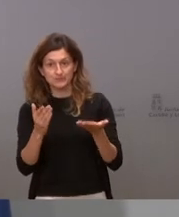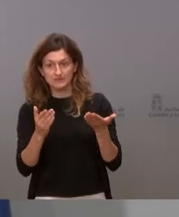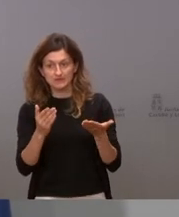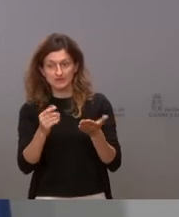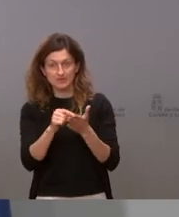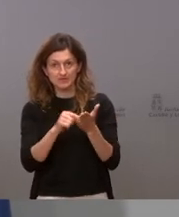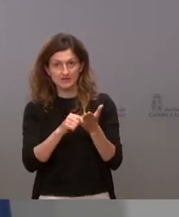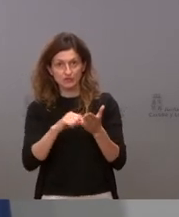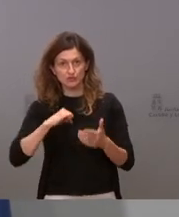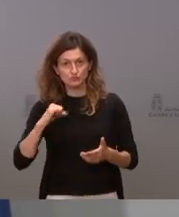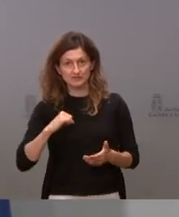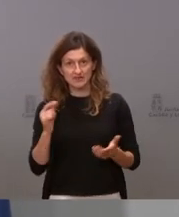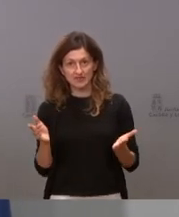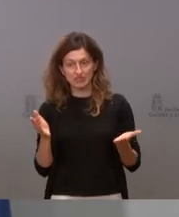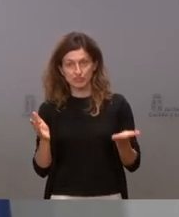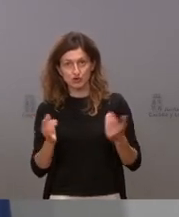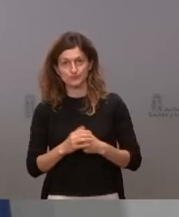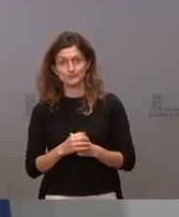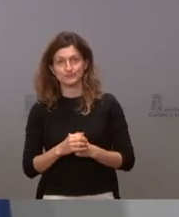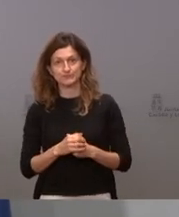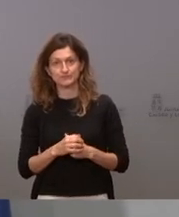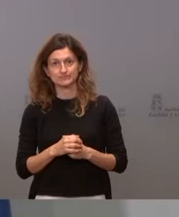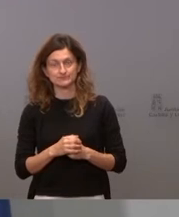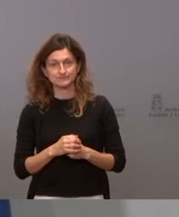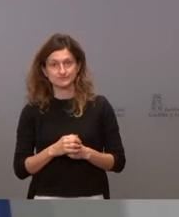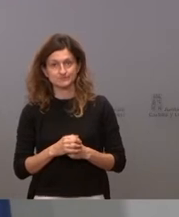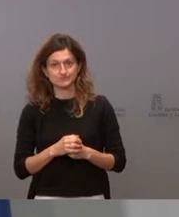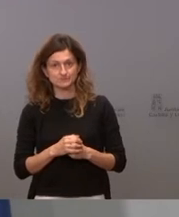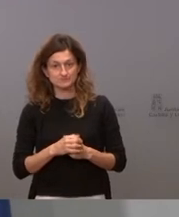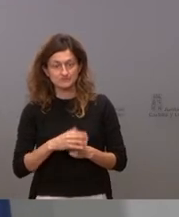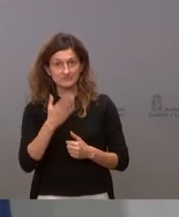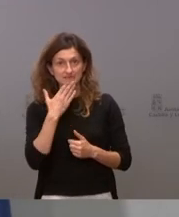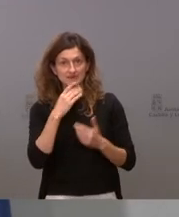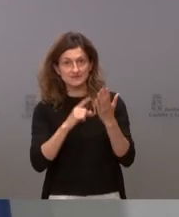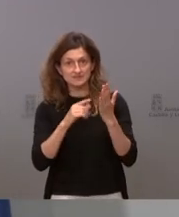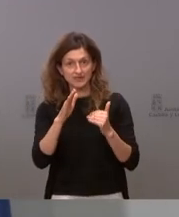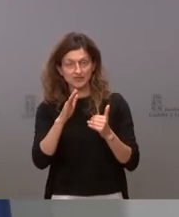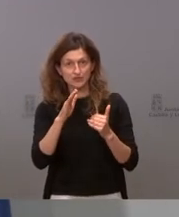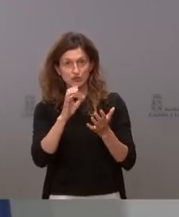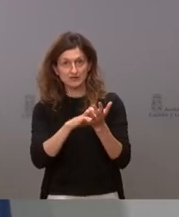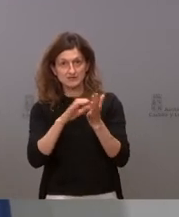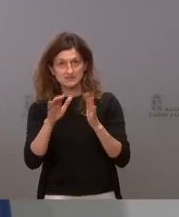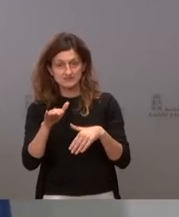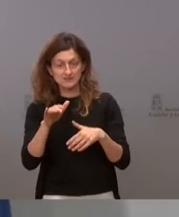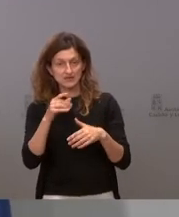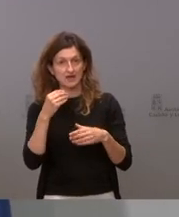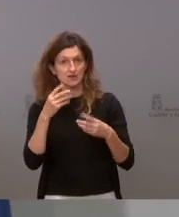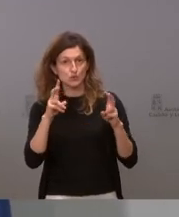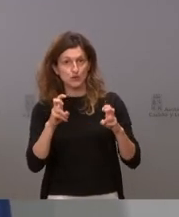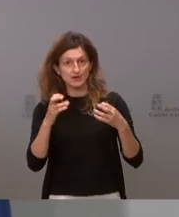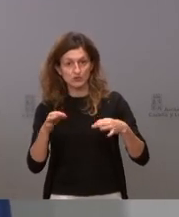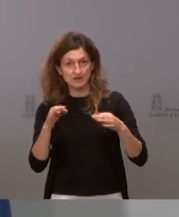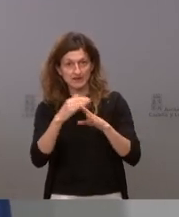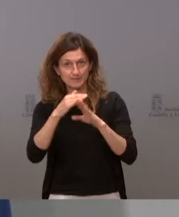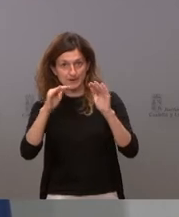indicadores de hospitalización si vemos los indicadores en mayores de 65 ya en toda la comunidad es nueva normalidad o nivel